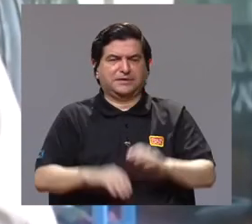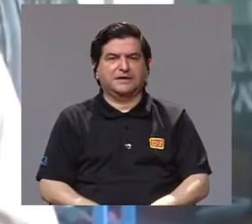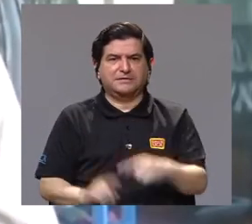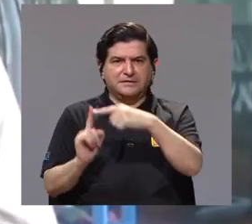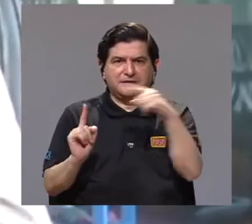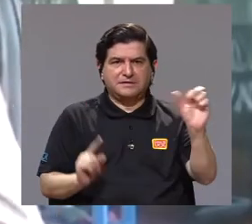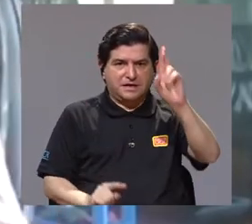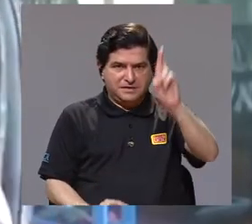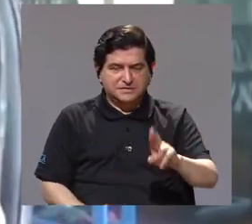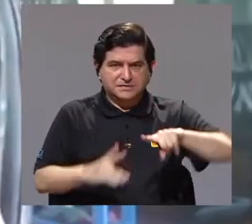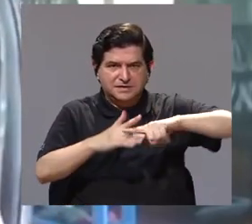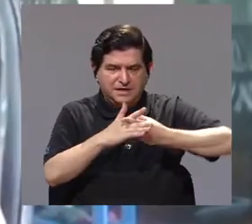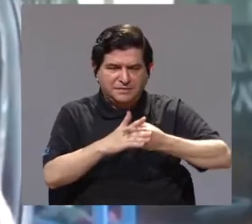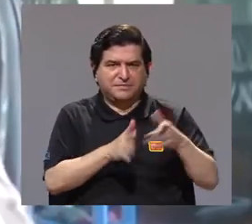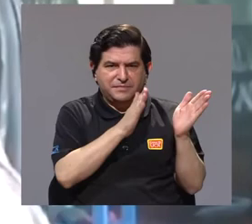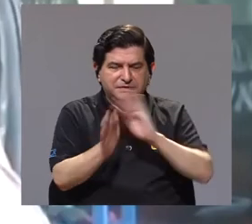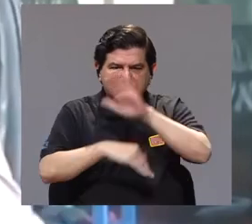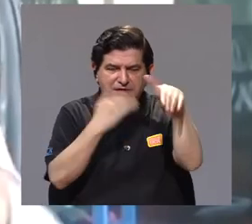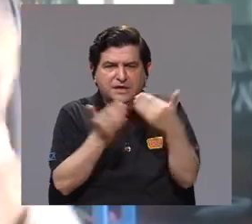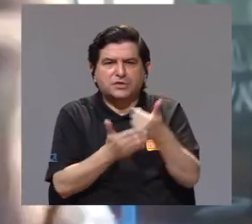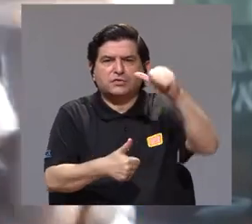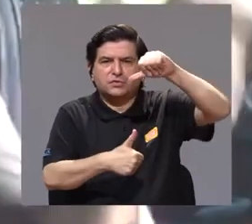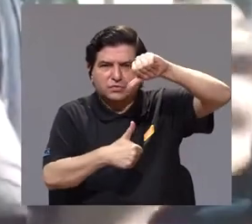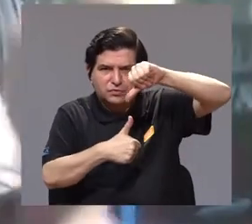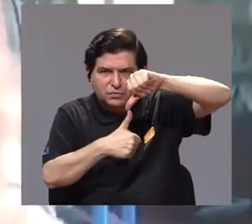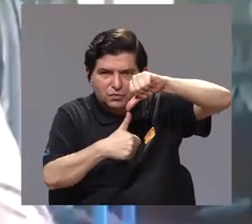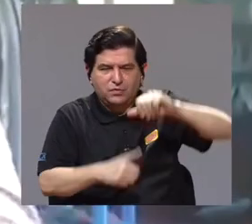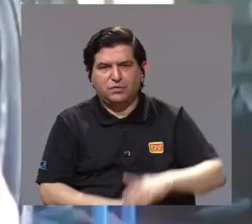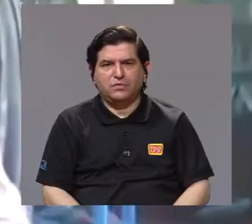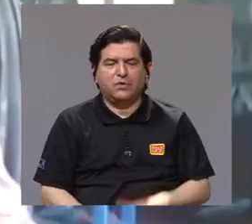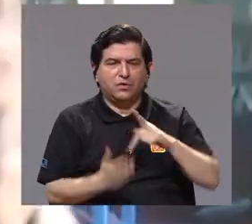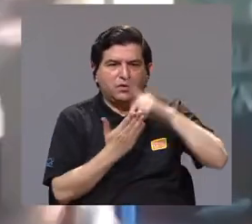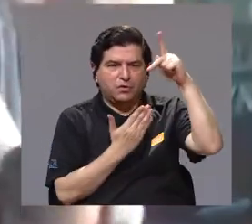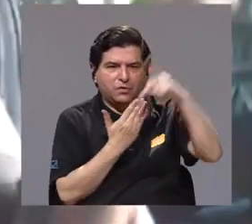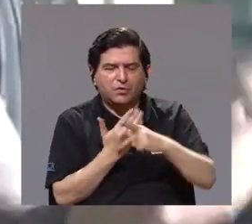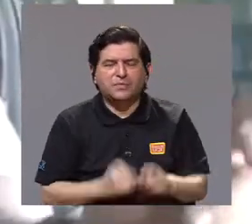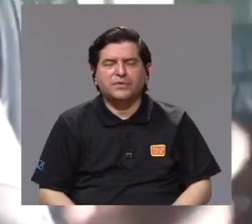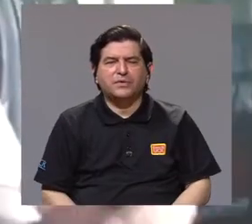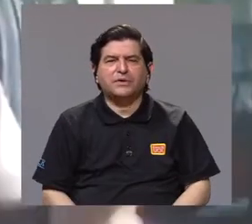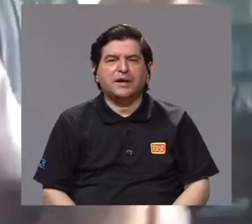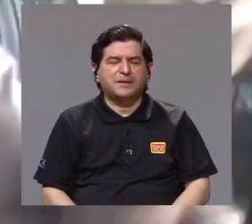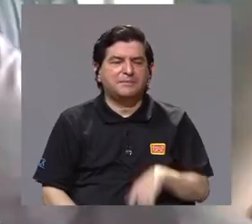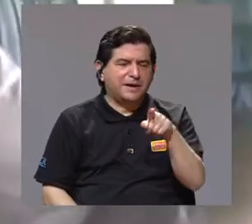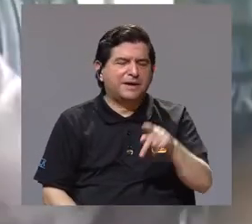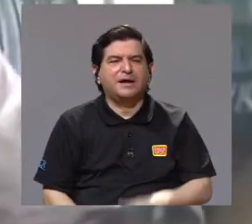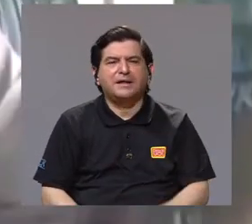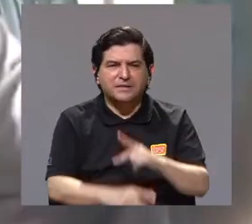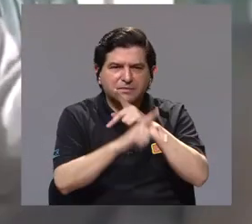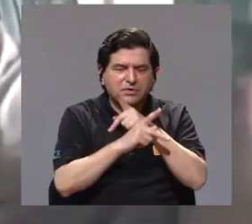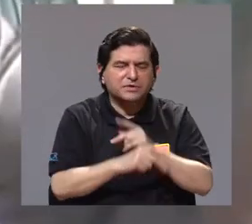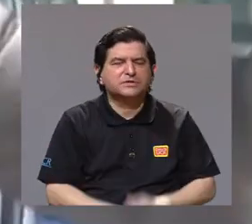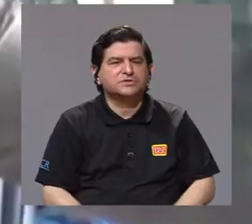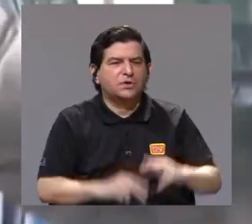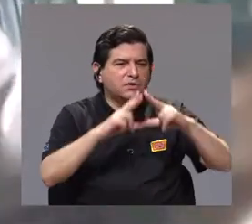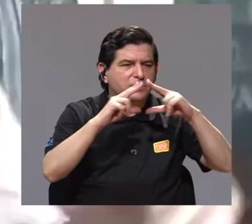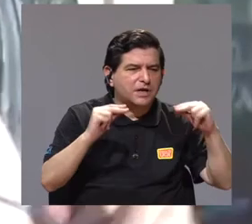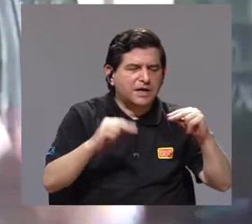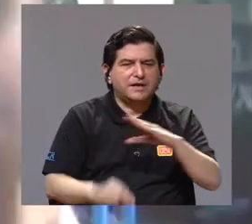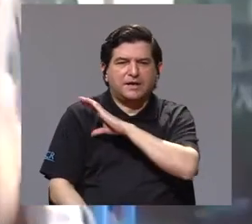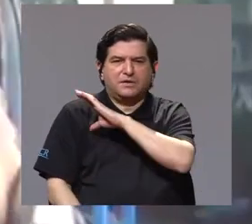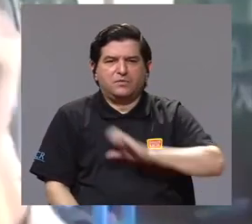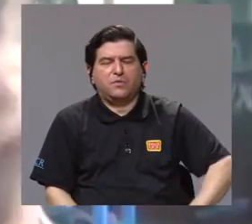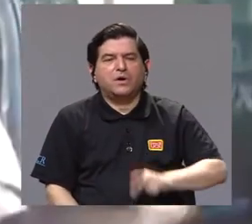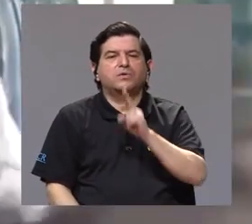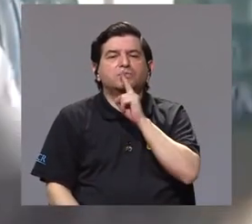importancia que desde Costa Rica empezamos a organizar todo Centroamérica, ¿verdad? Haciendo programas de conservación en Nicaragua, El Salvador, Honduras.